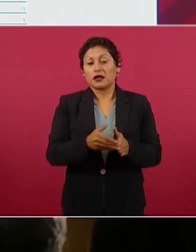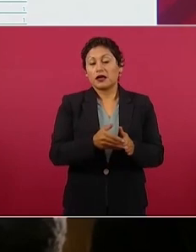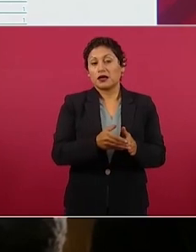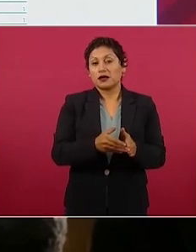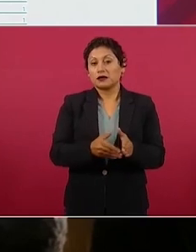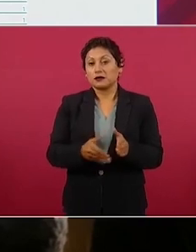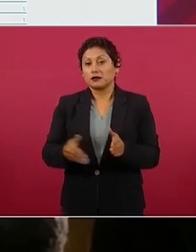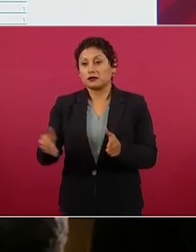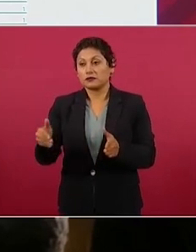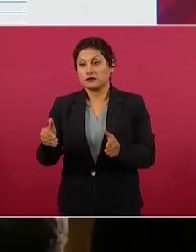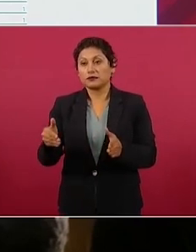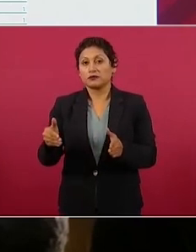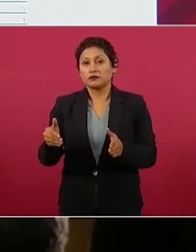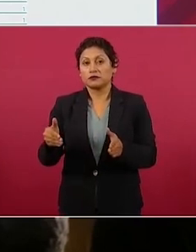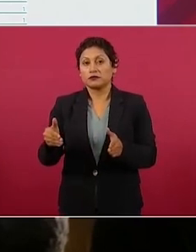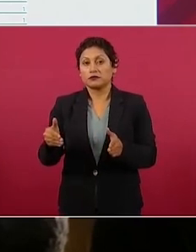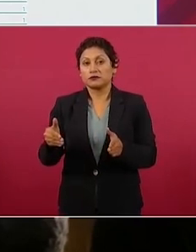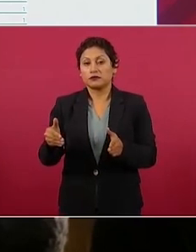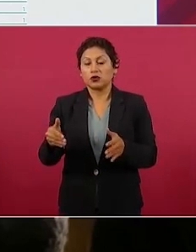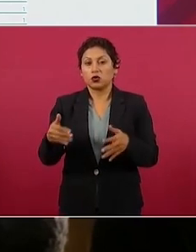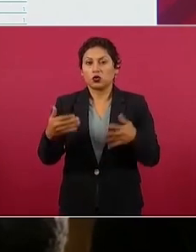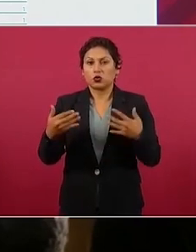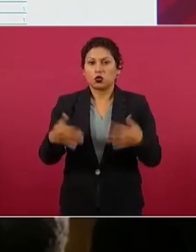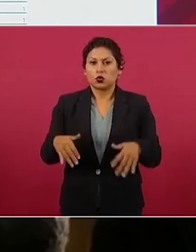ya era tarde.